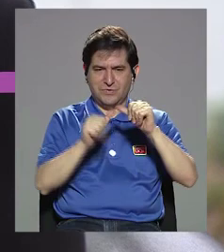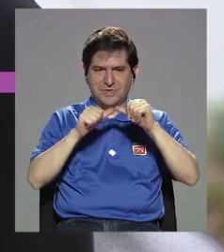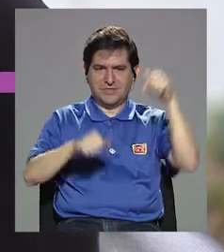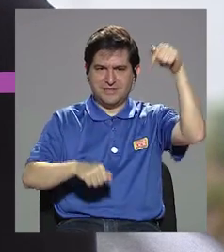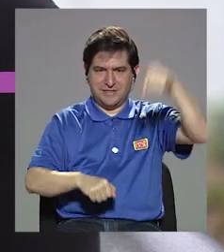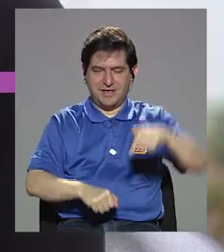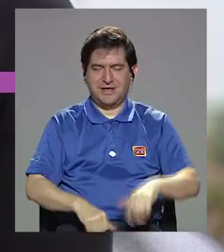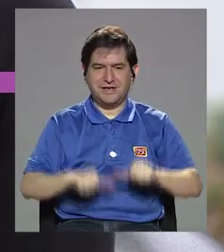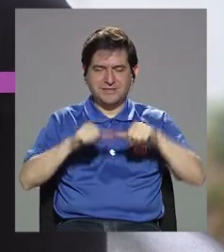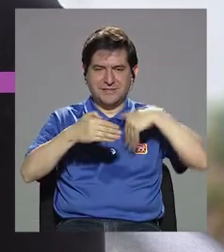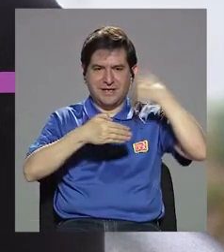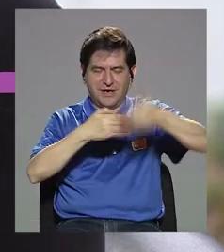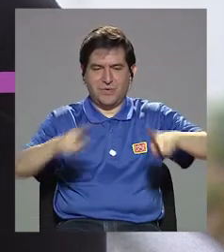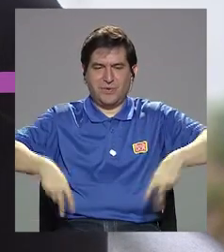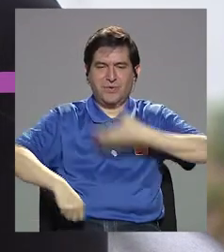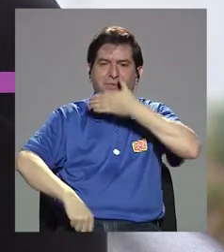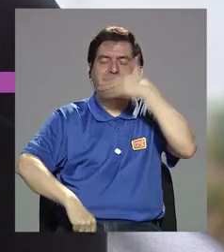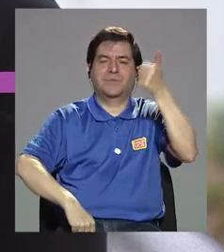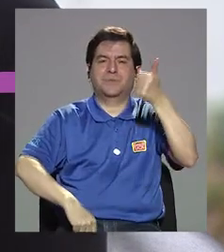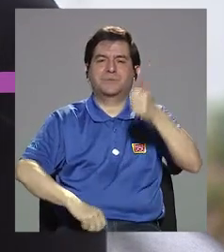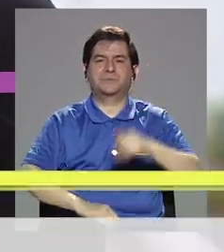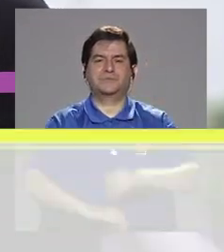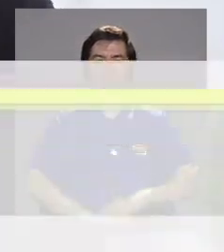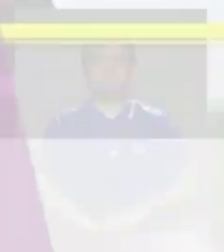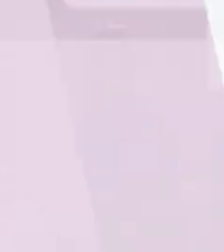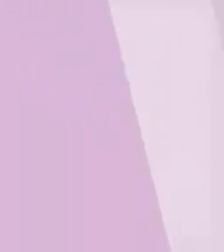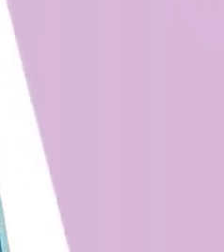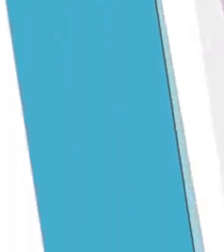quédese con nosotros y ya regresamos con más de Vivir Mejor.